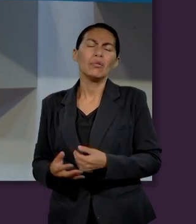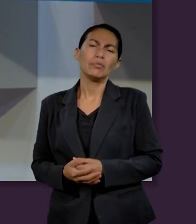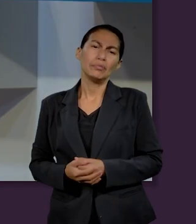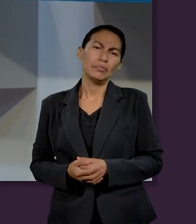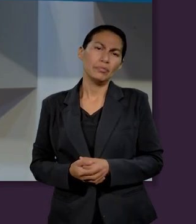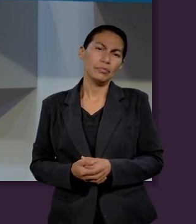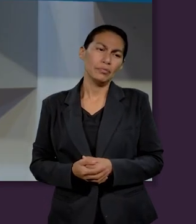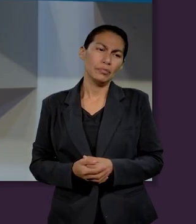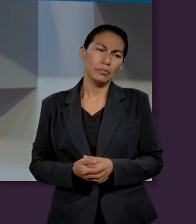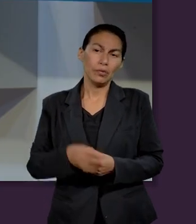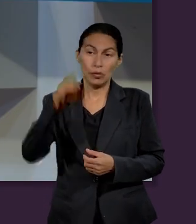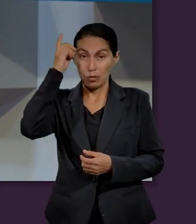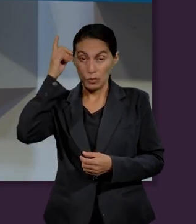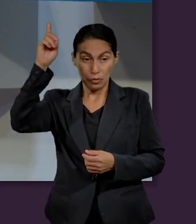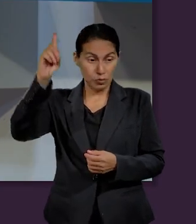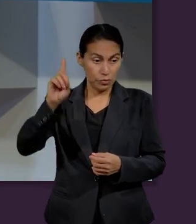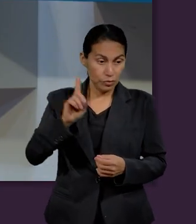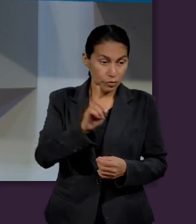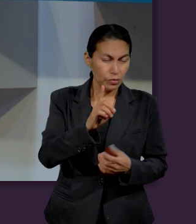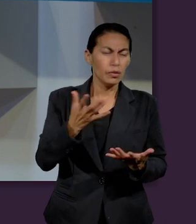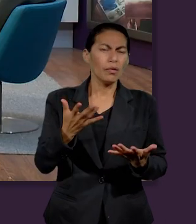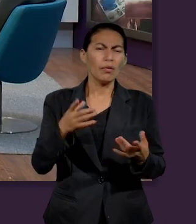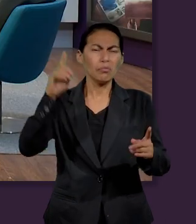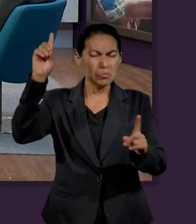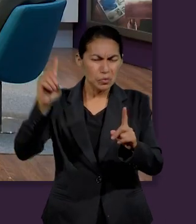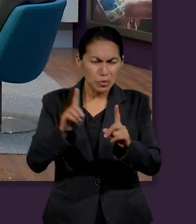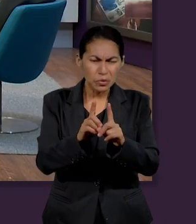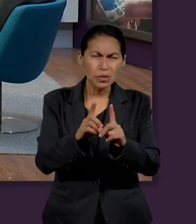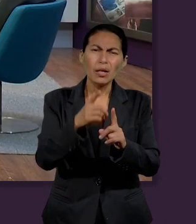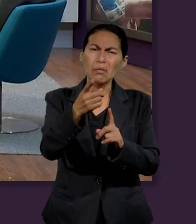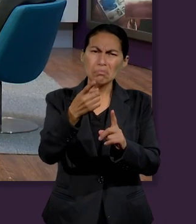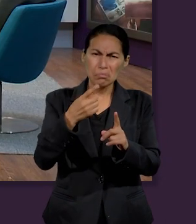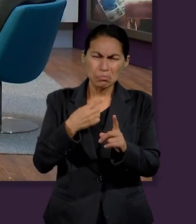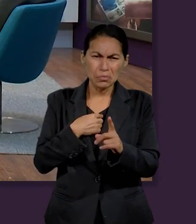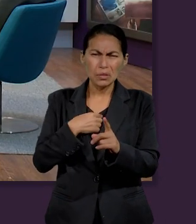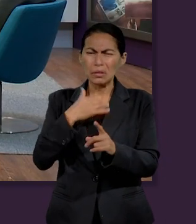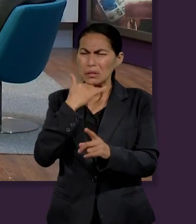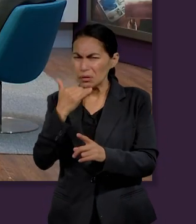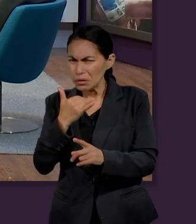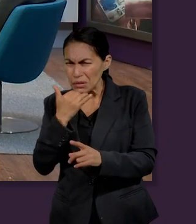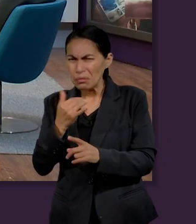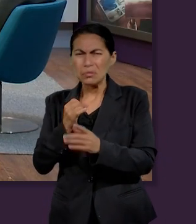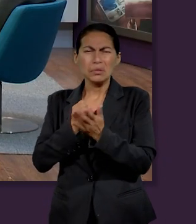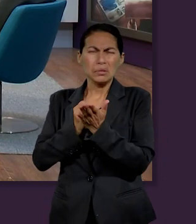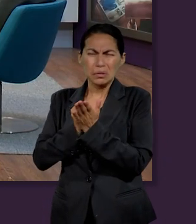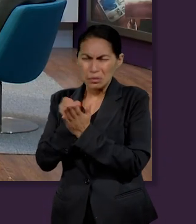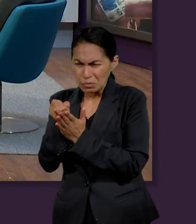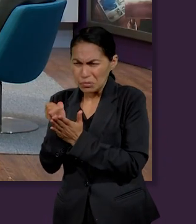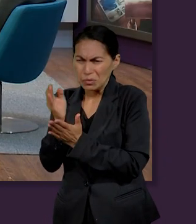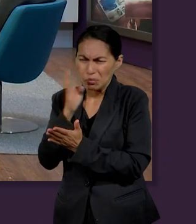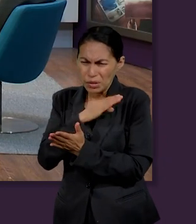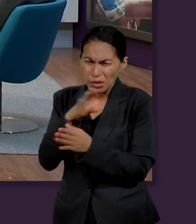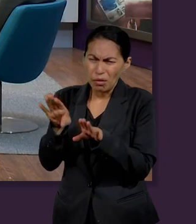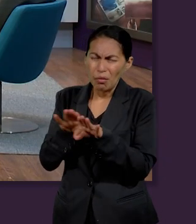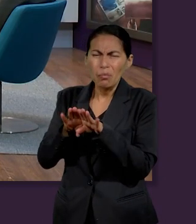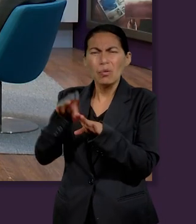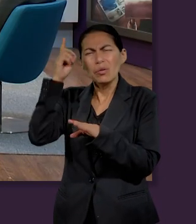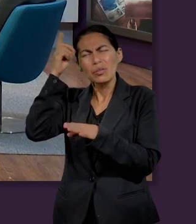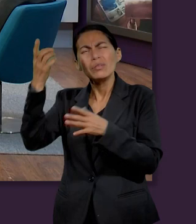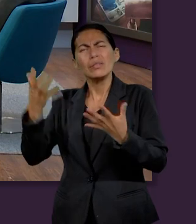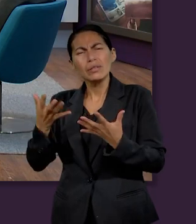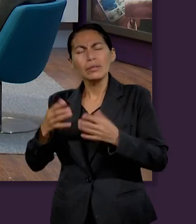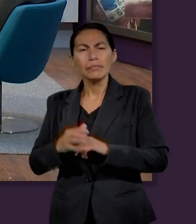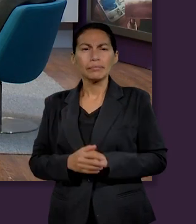se presentó delante de Jacob? ¿Cómo es que él actúa en nuestras vidas al tomar decisiones tal vez